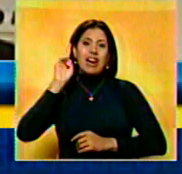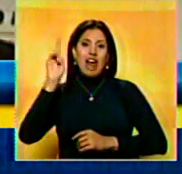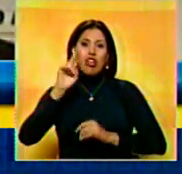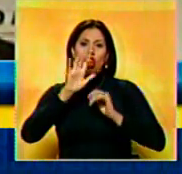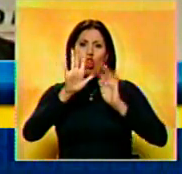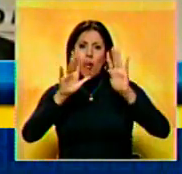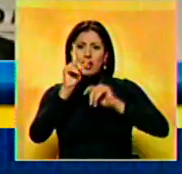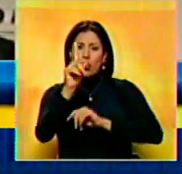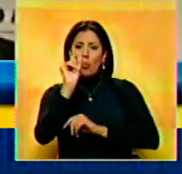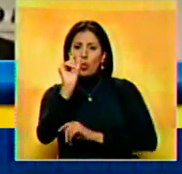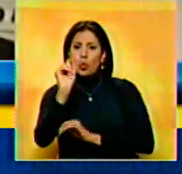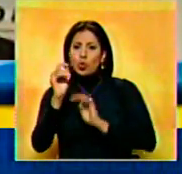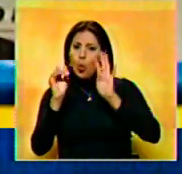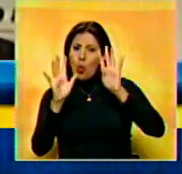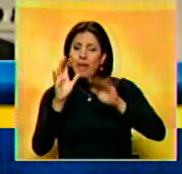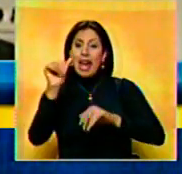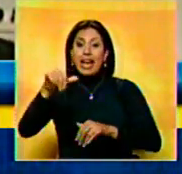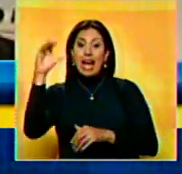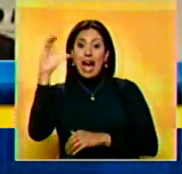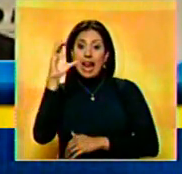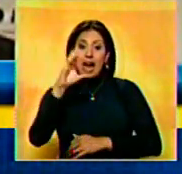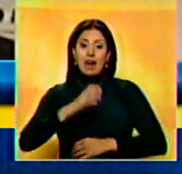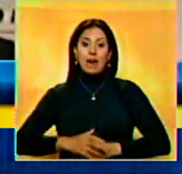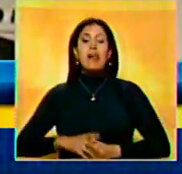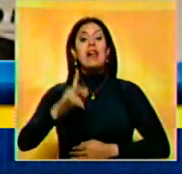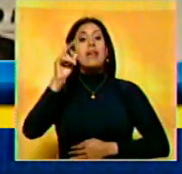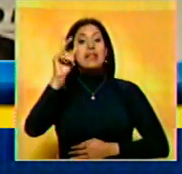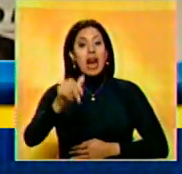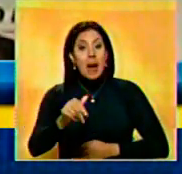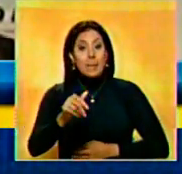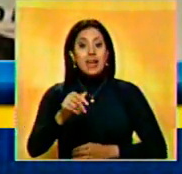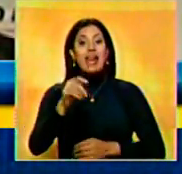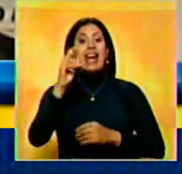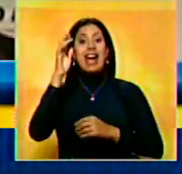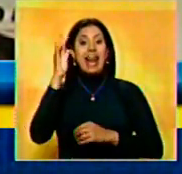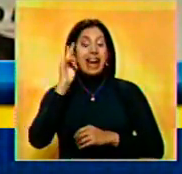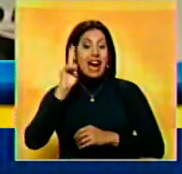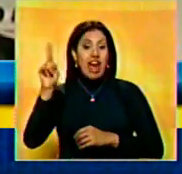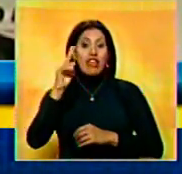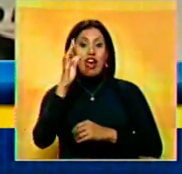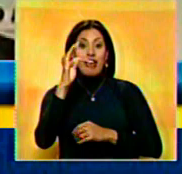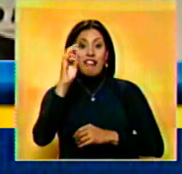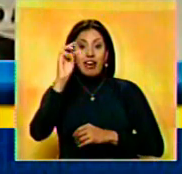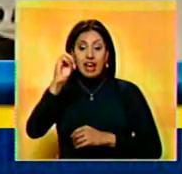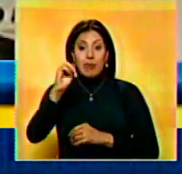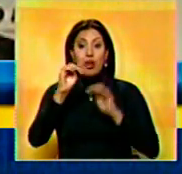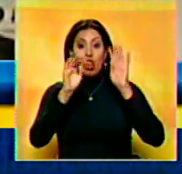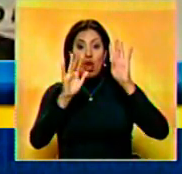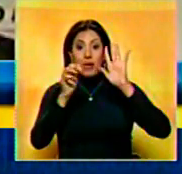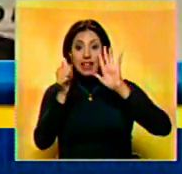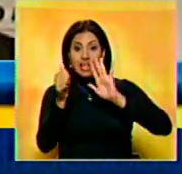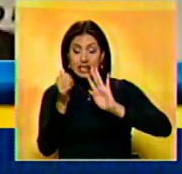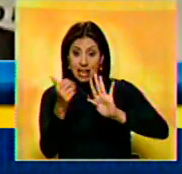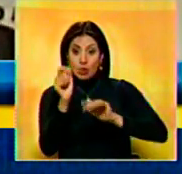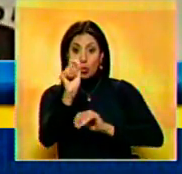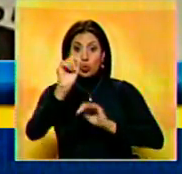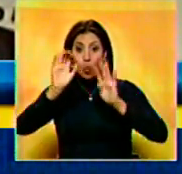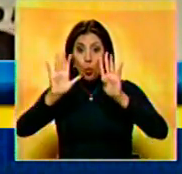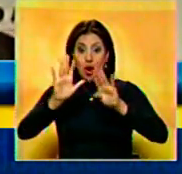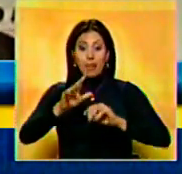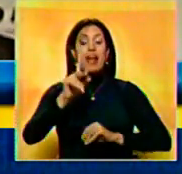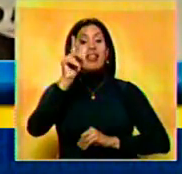91.9 en la Ciudad de Caracas, también la FM ES 96.9,